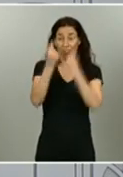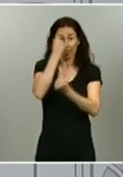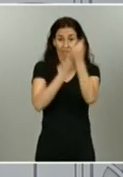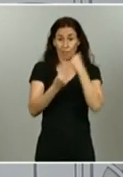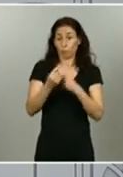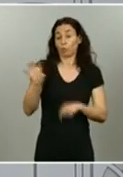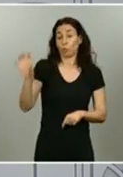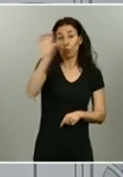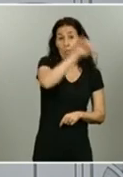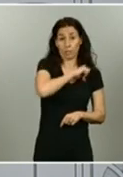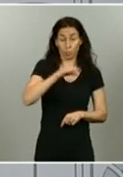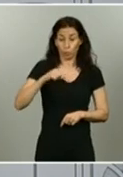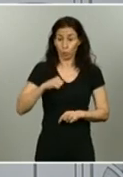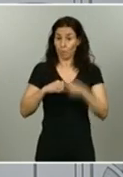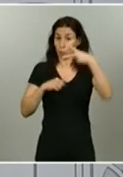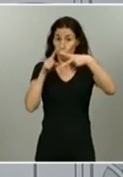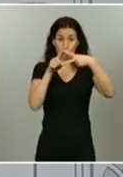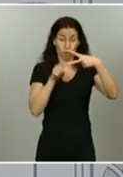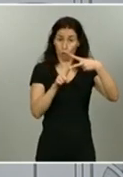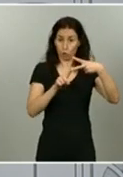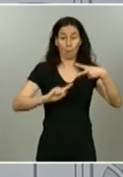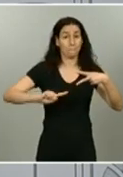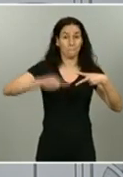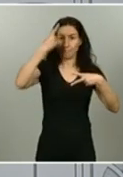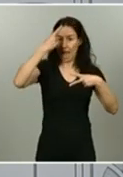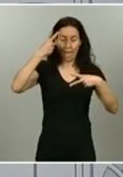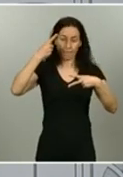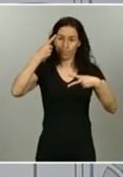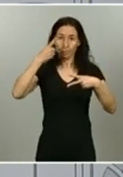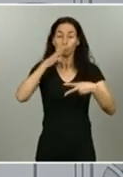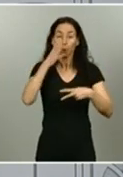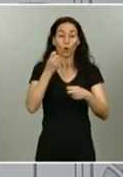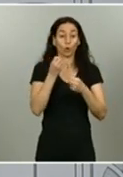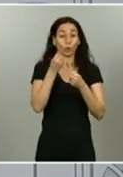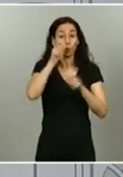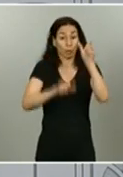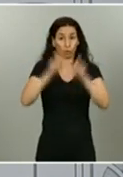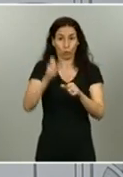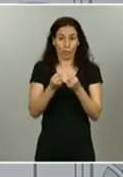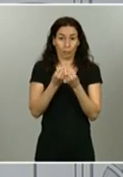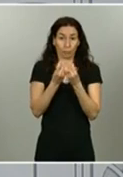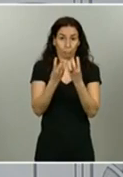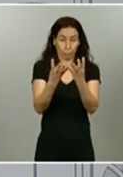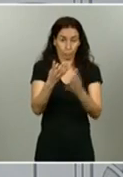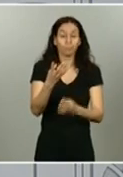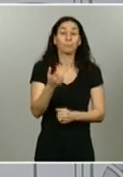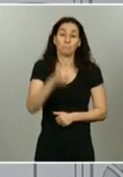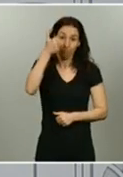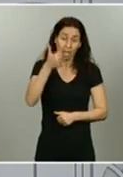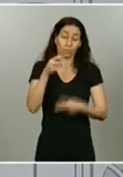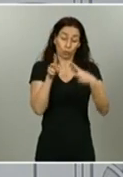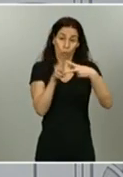las dos comunidades autónomas con mayor concentración de población y con mayor incidencia de la epidemia que siguen notificando algo más de casos.